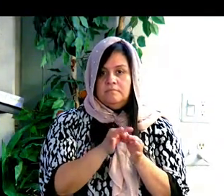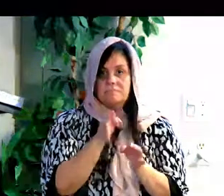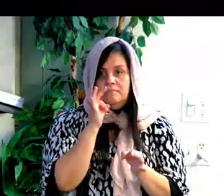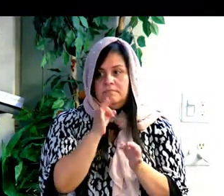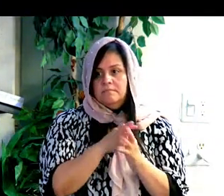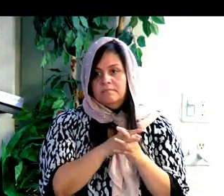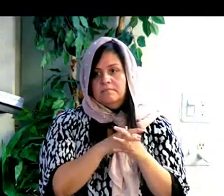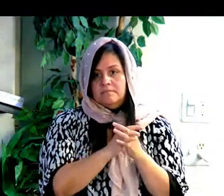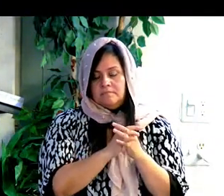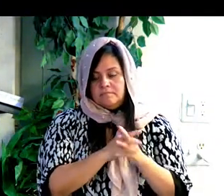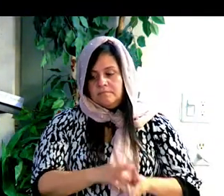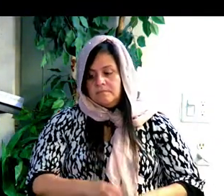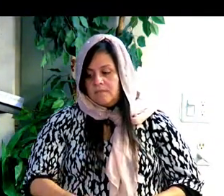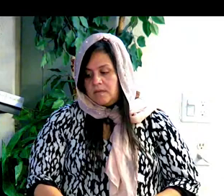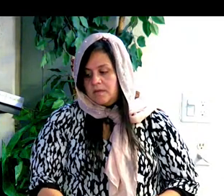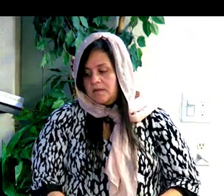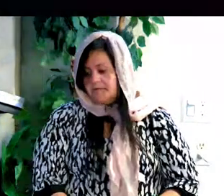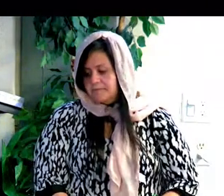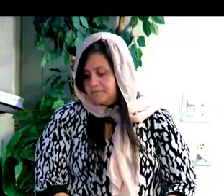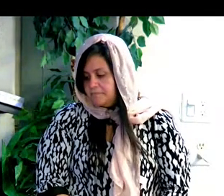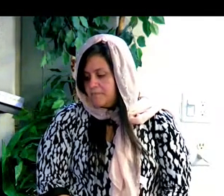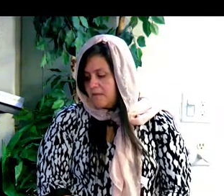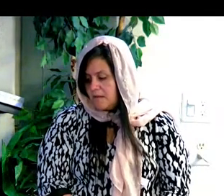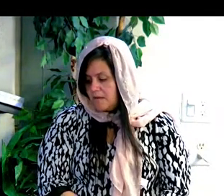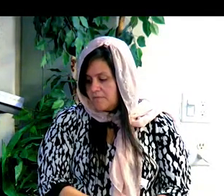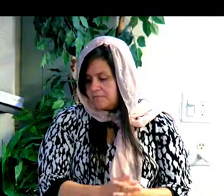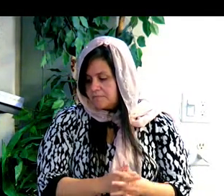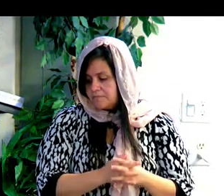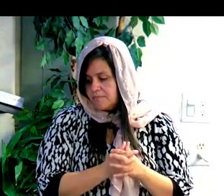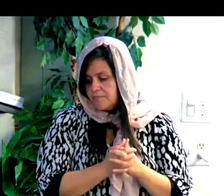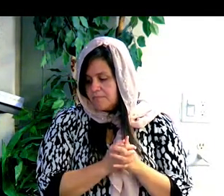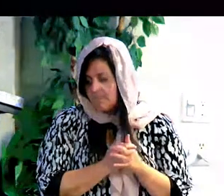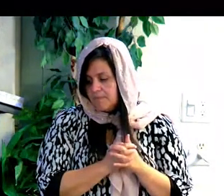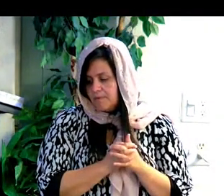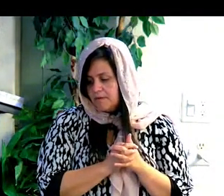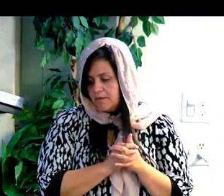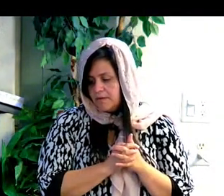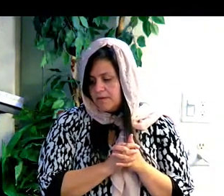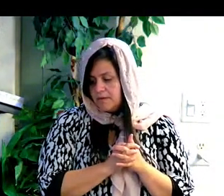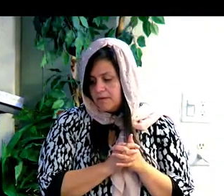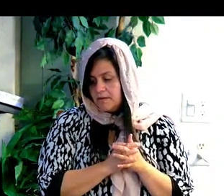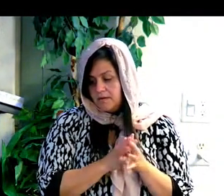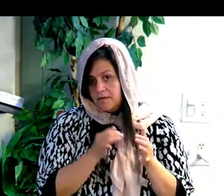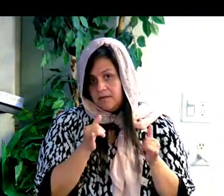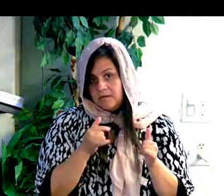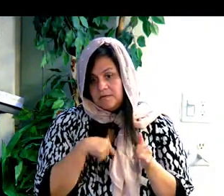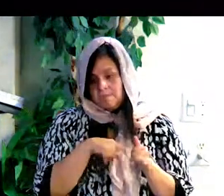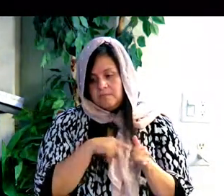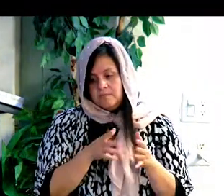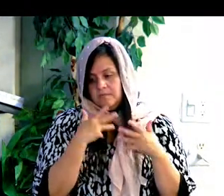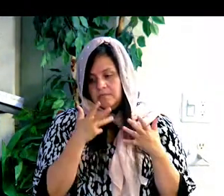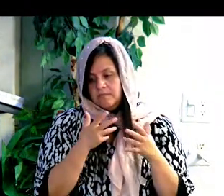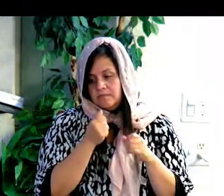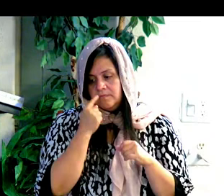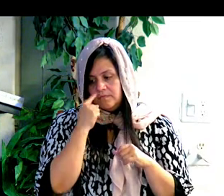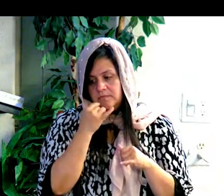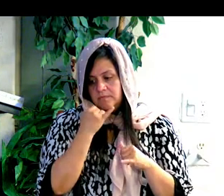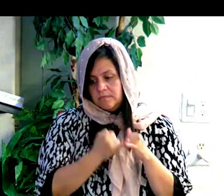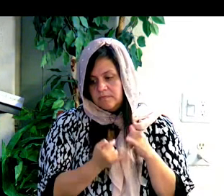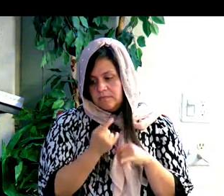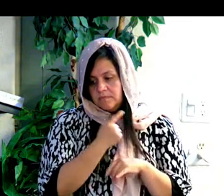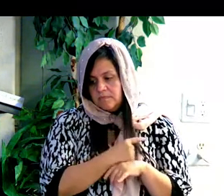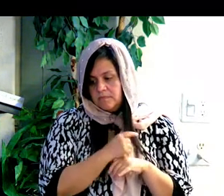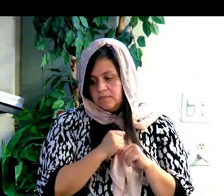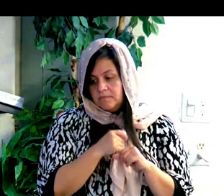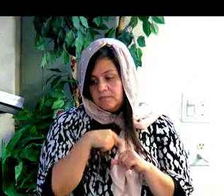Pentecostés, o Shavuot, cuando el Espíritu Santo fue dado. And so now we're waiting for these last days, we're waiting for the